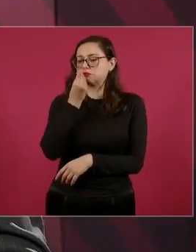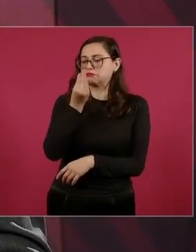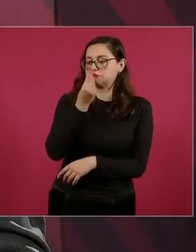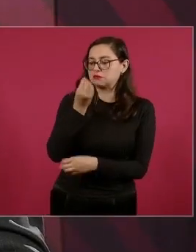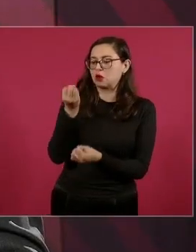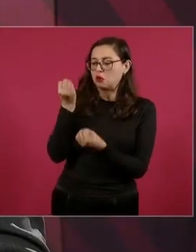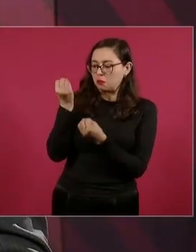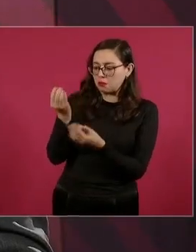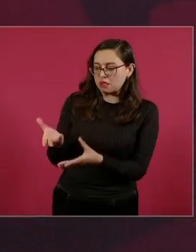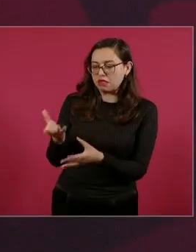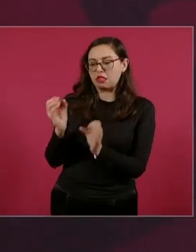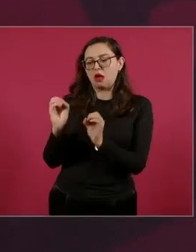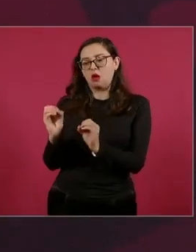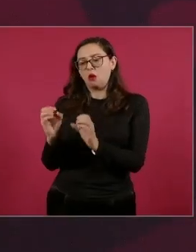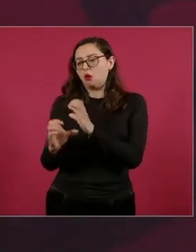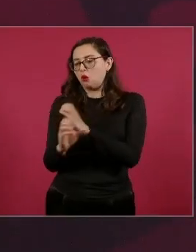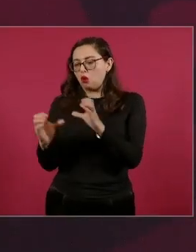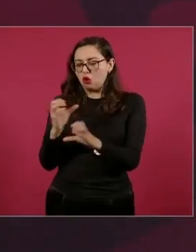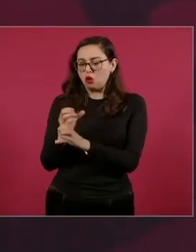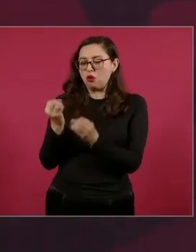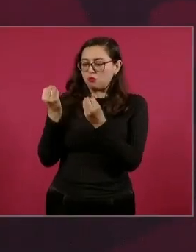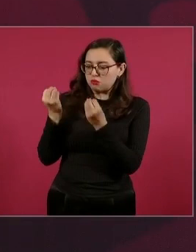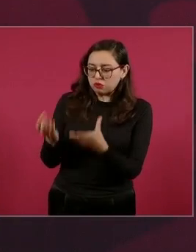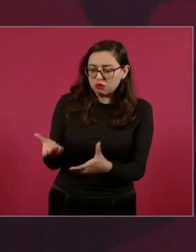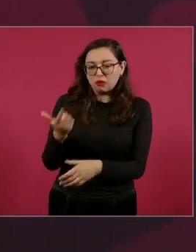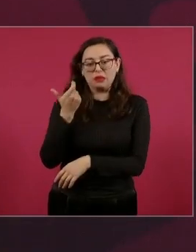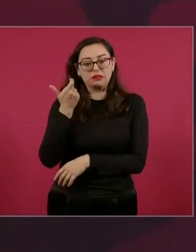cualquier apoyo.